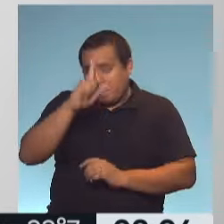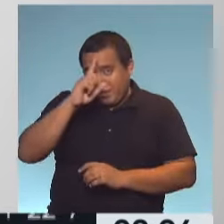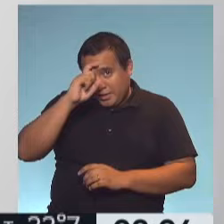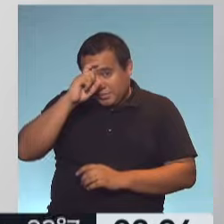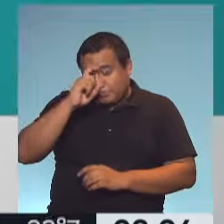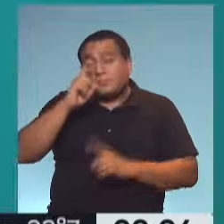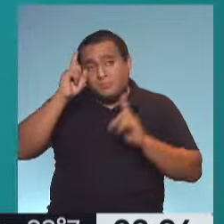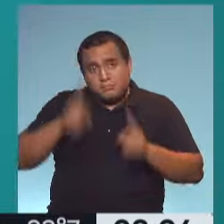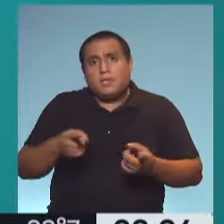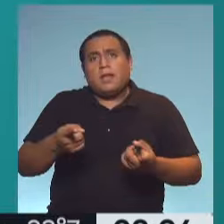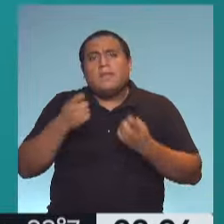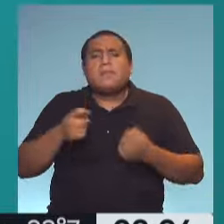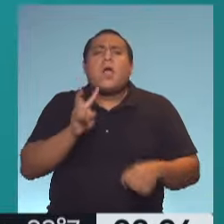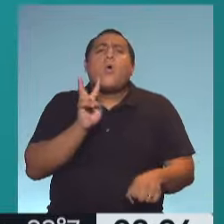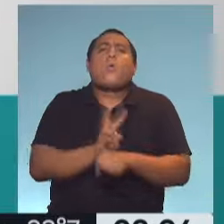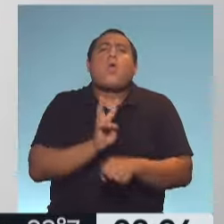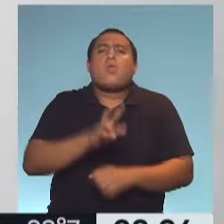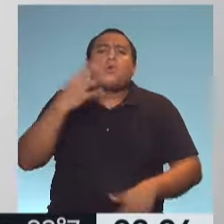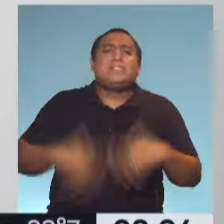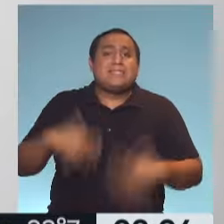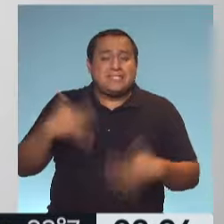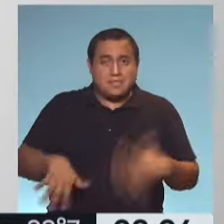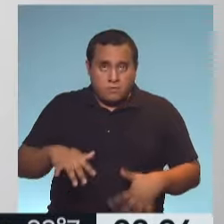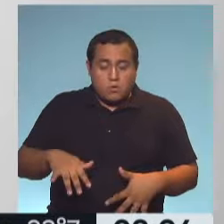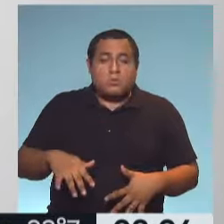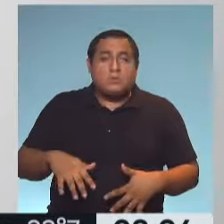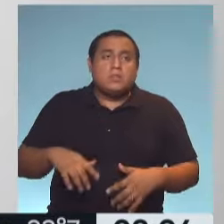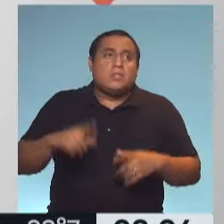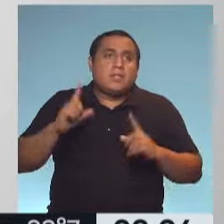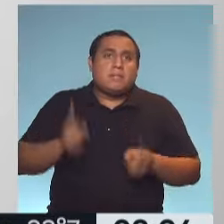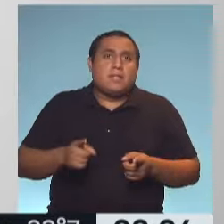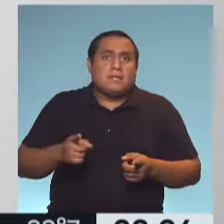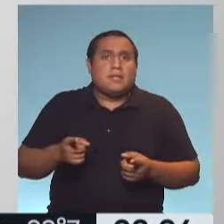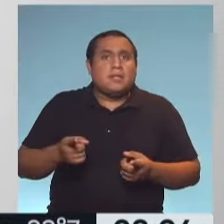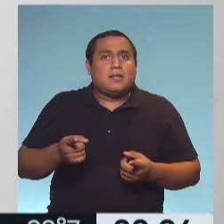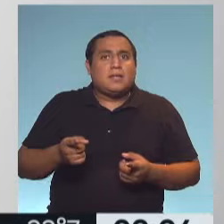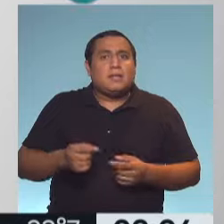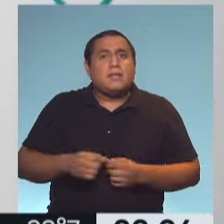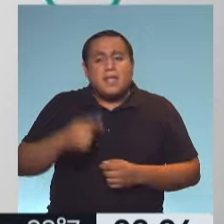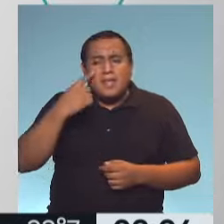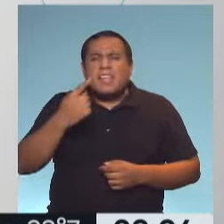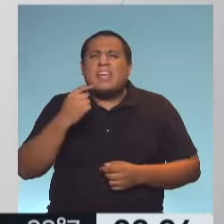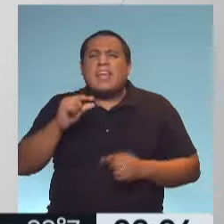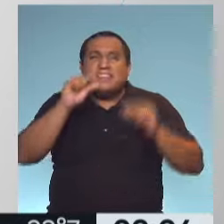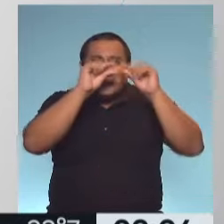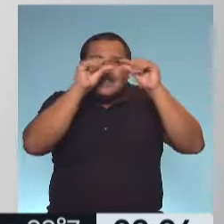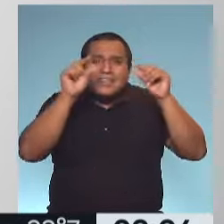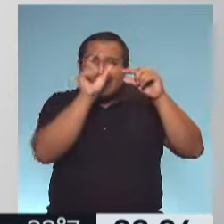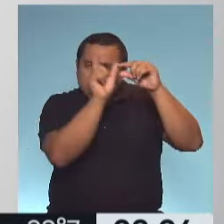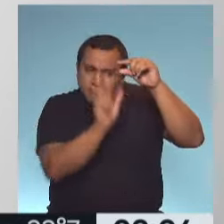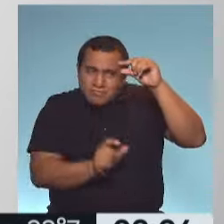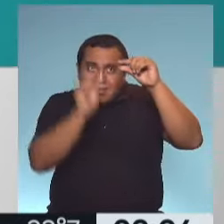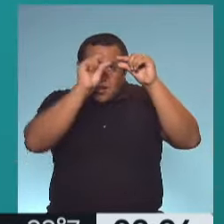van a necesitar cuidados intensivos y seguramente un apoyo... Que es el ladrillito rojo, digamos, de esta imagen. Es el ladrillito